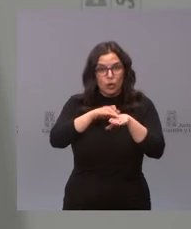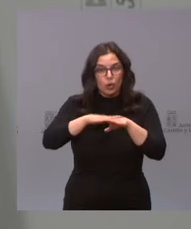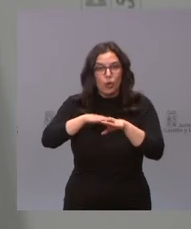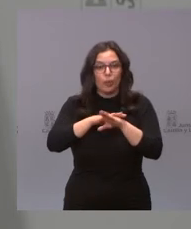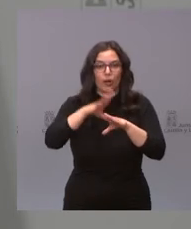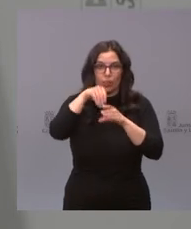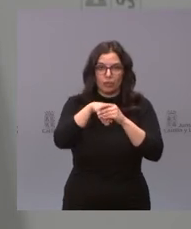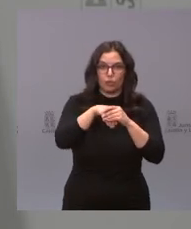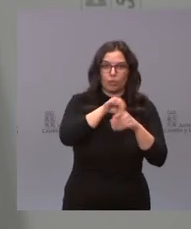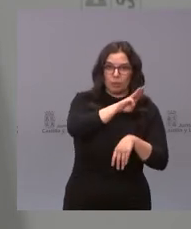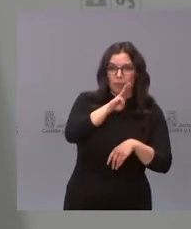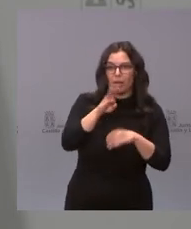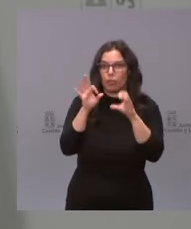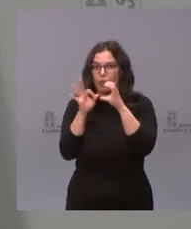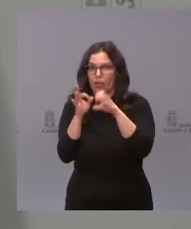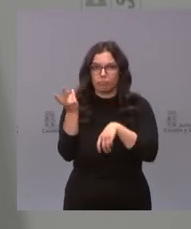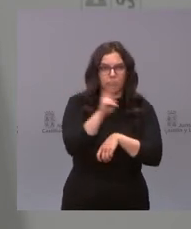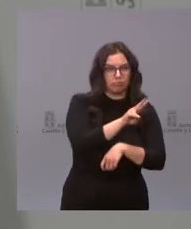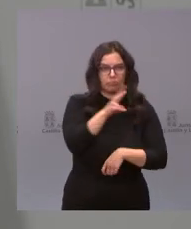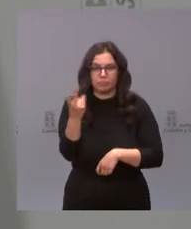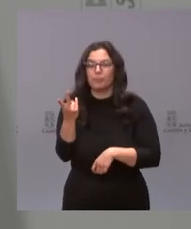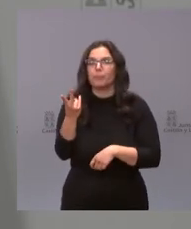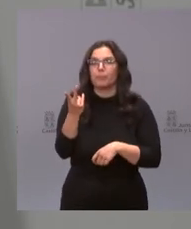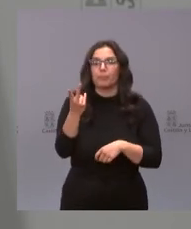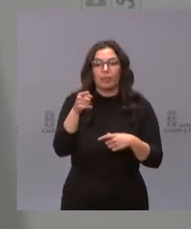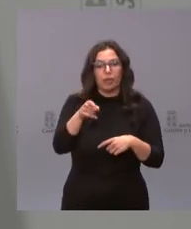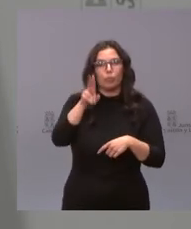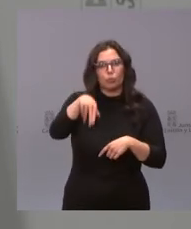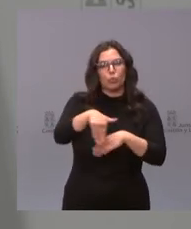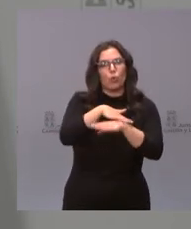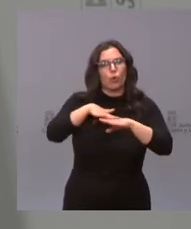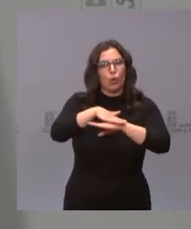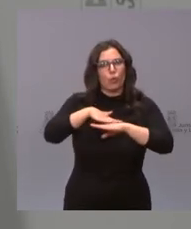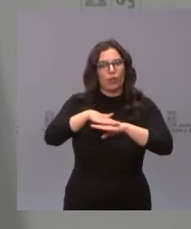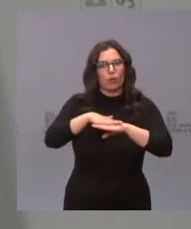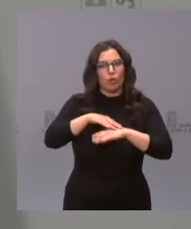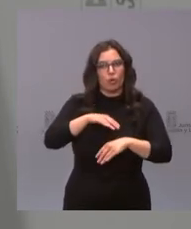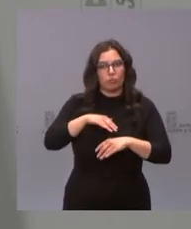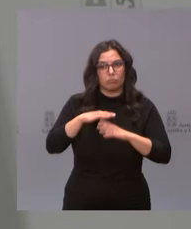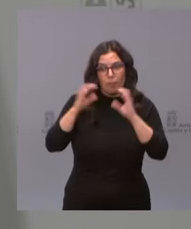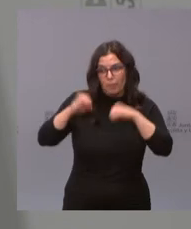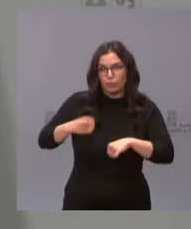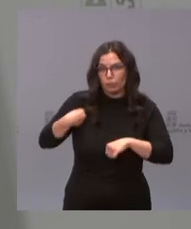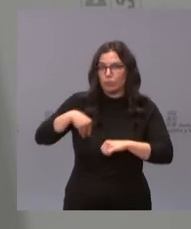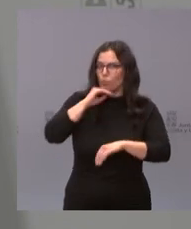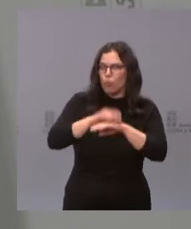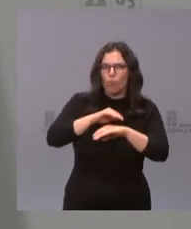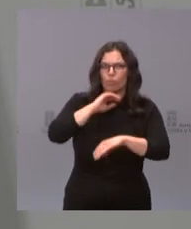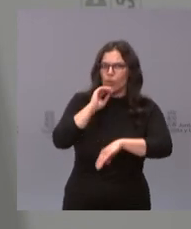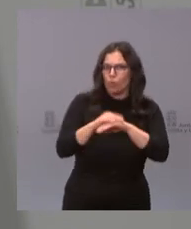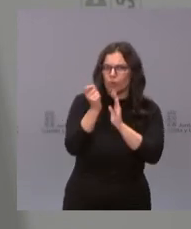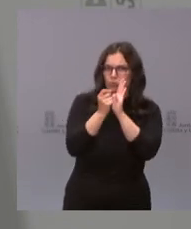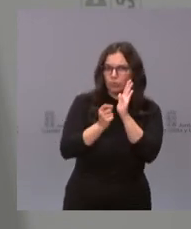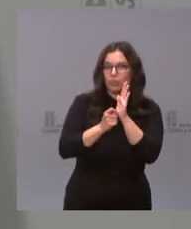Partido Popular y en Ciudadanos en Ciudadanos y en el Partido Popular es un gobierno que está cumpliendo con ese pacto y lo más importante